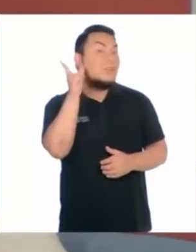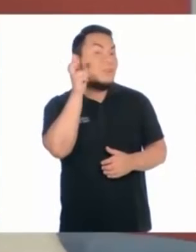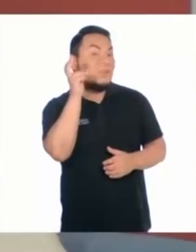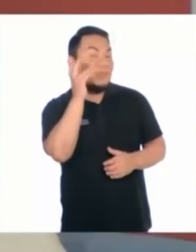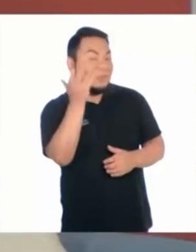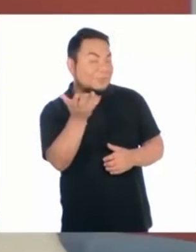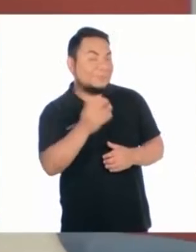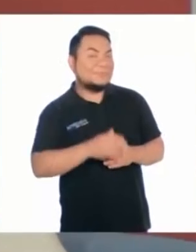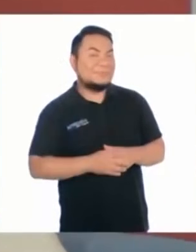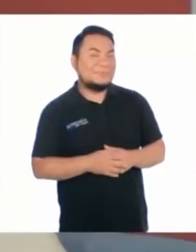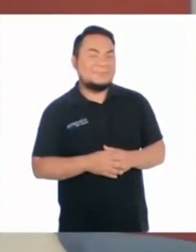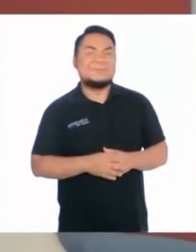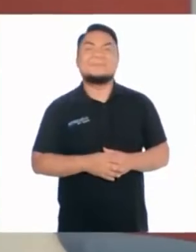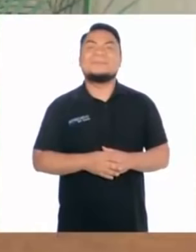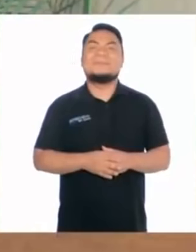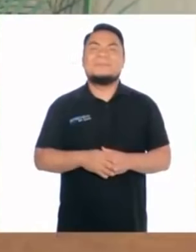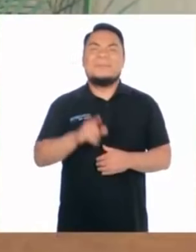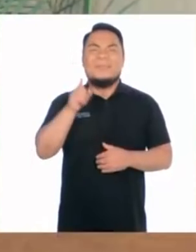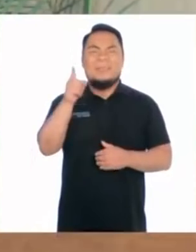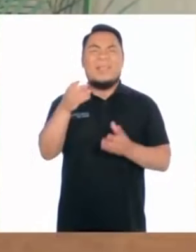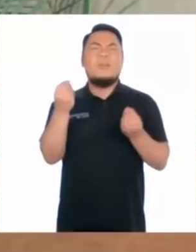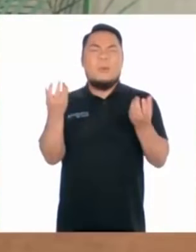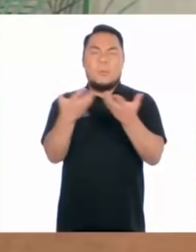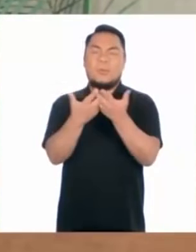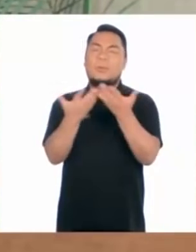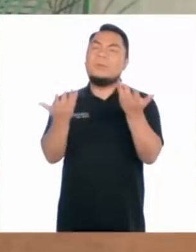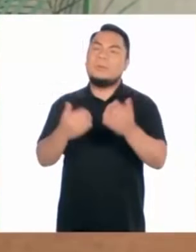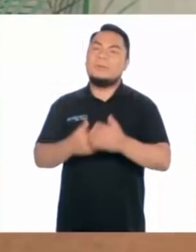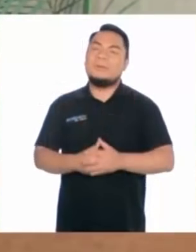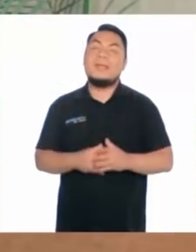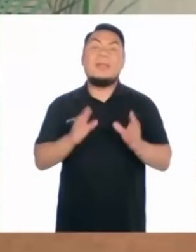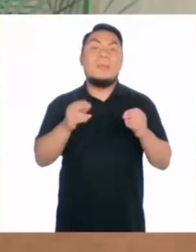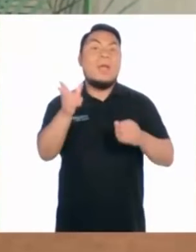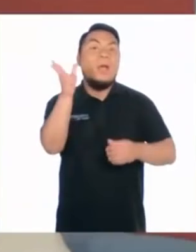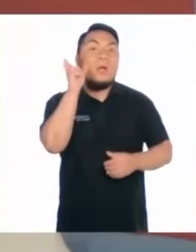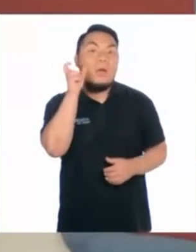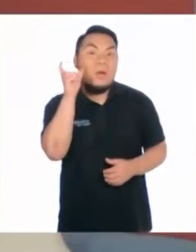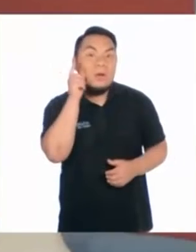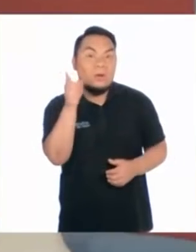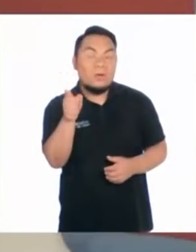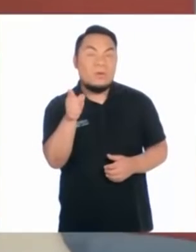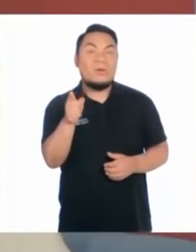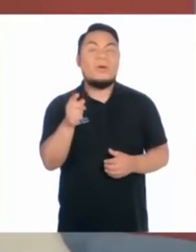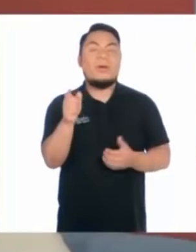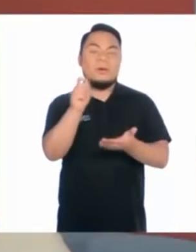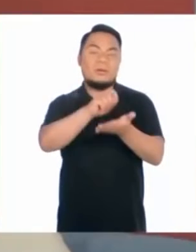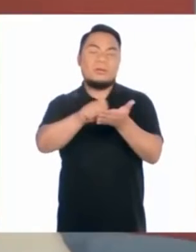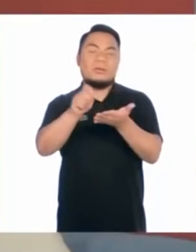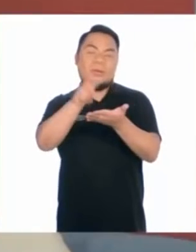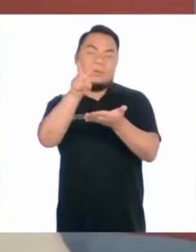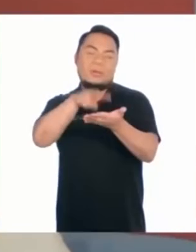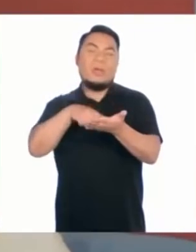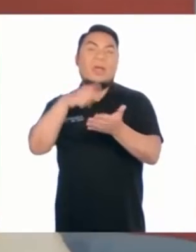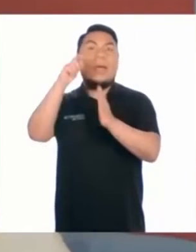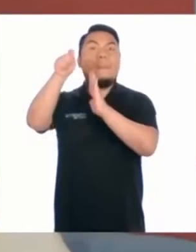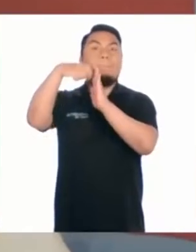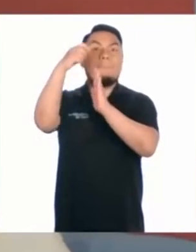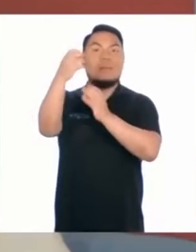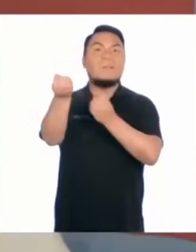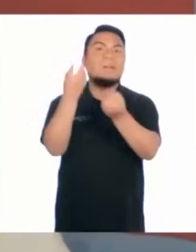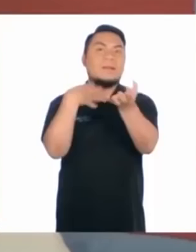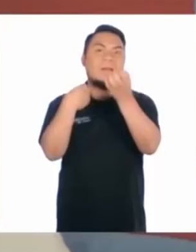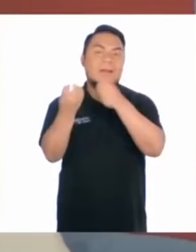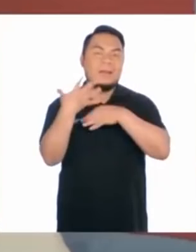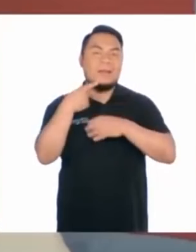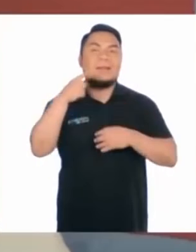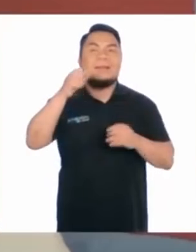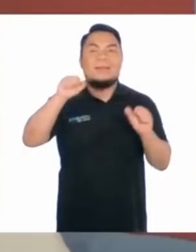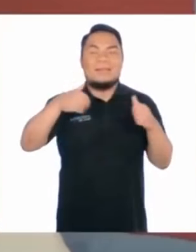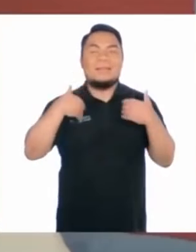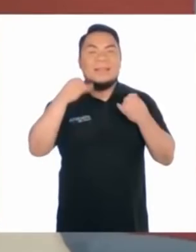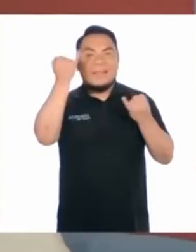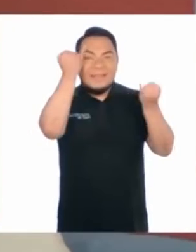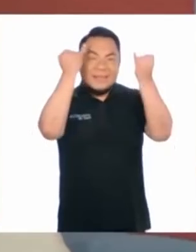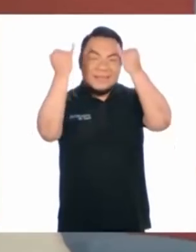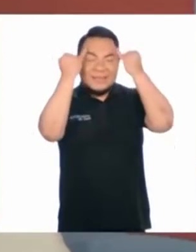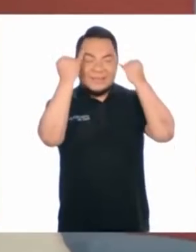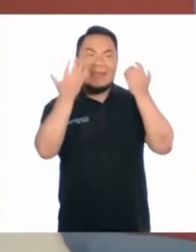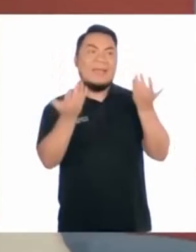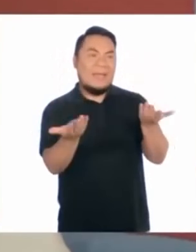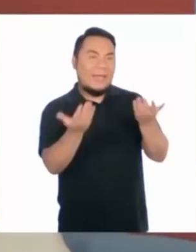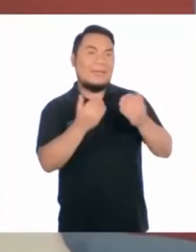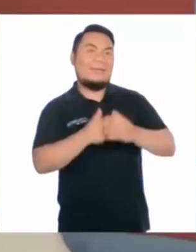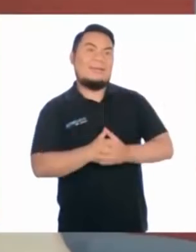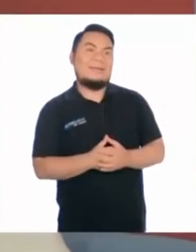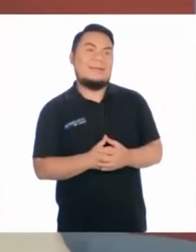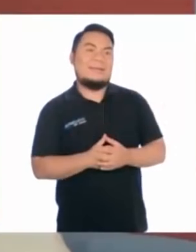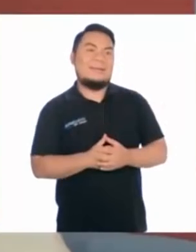si hemos oído. ¿Y eso cómo se relaciona? Es que hemos oído textos orales gracias a los videos. Y de ellos hemos obtenido estas